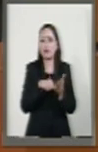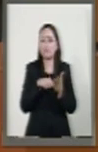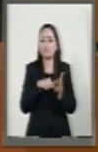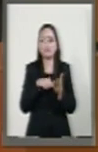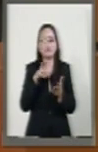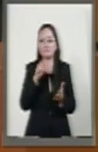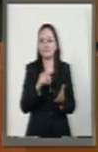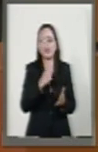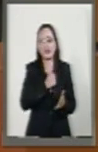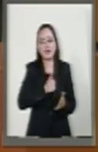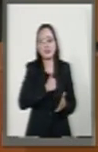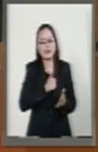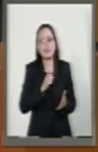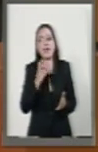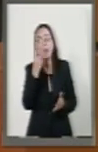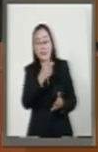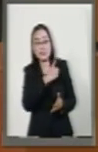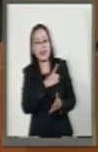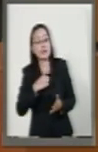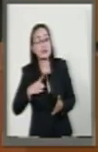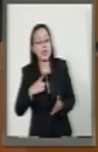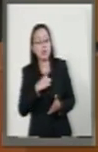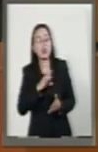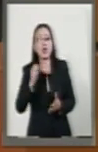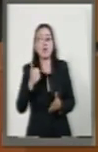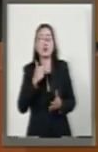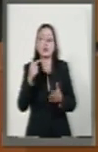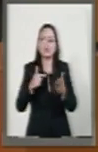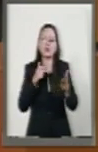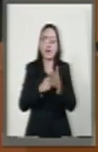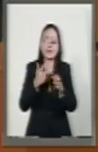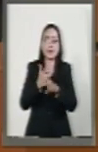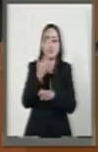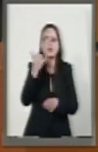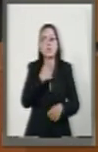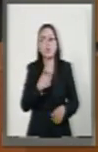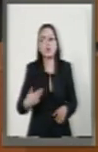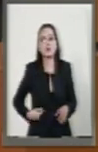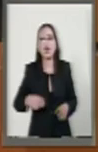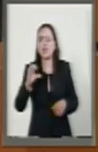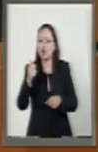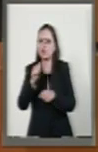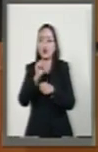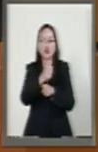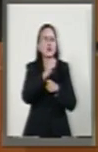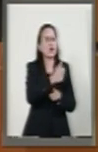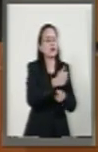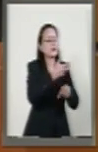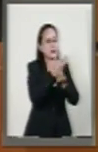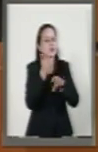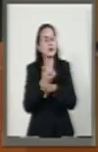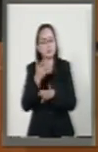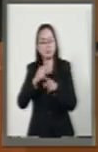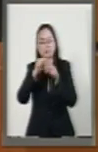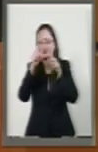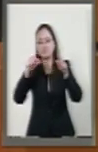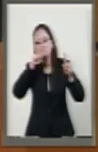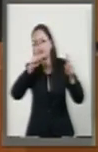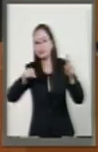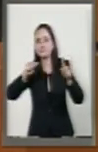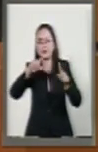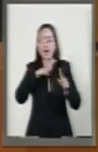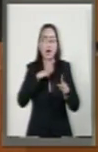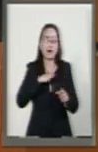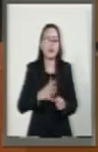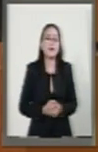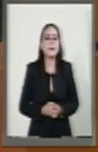Desafortunadamente, el asunto de la deuda pública en estados y municipios la tienen muchos estados. Y tan solo las obligaciones